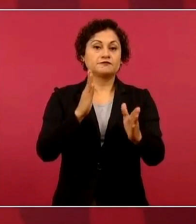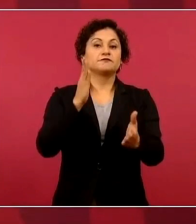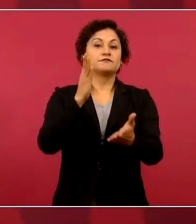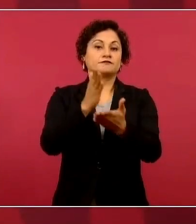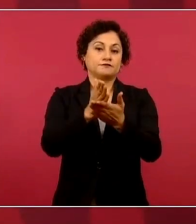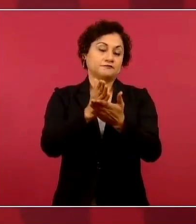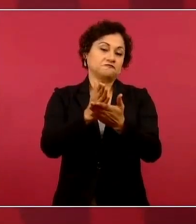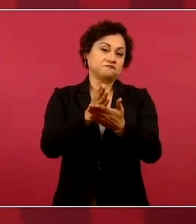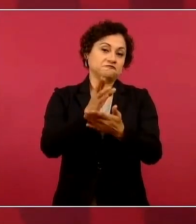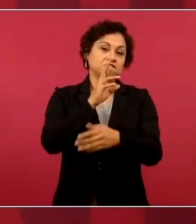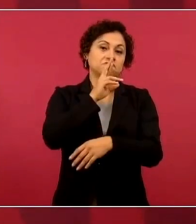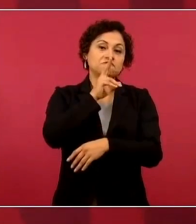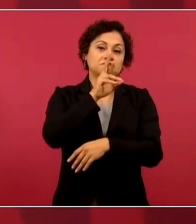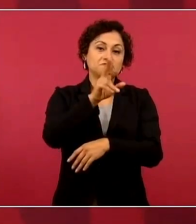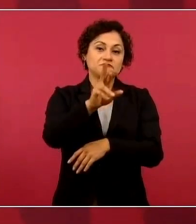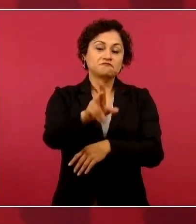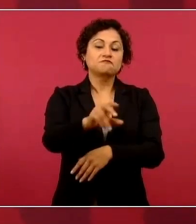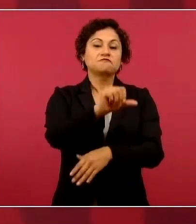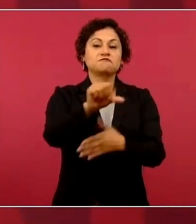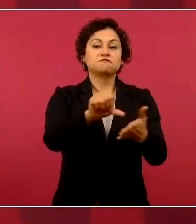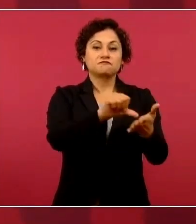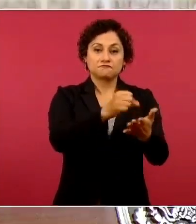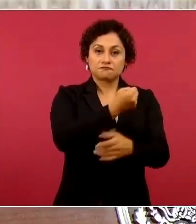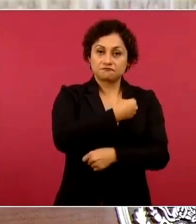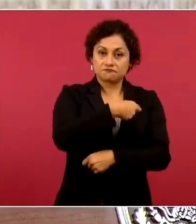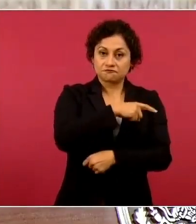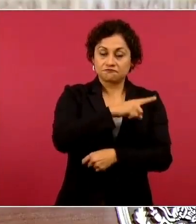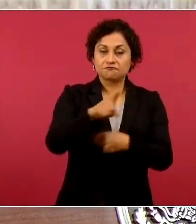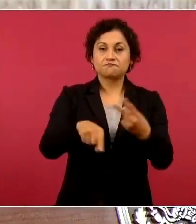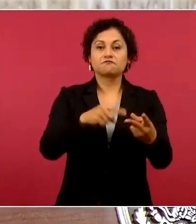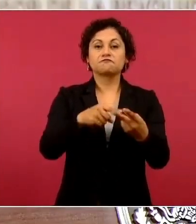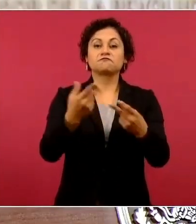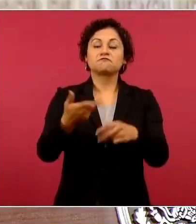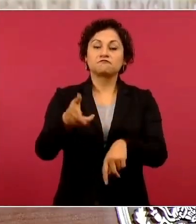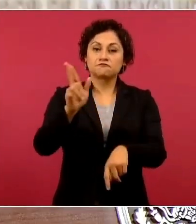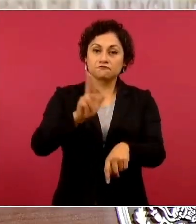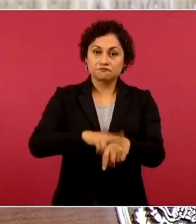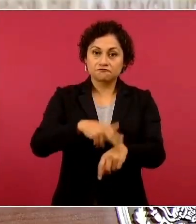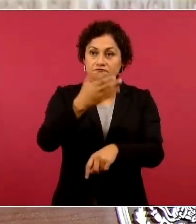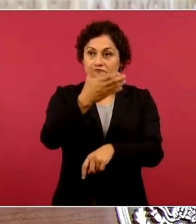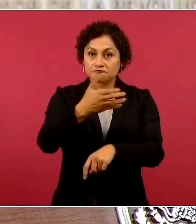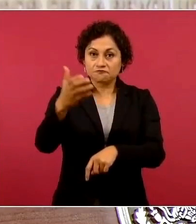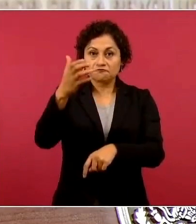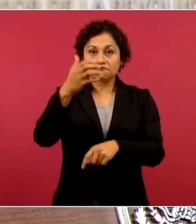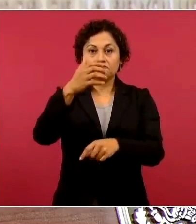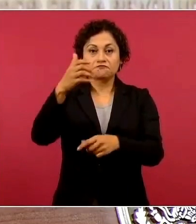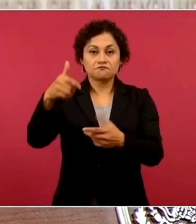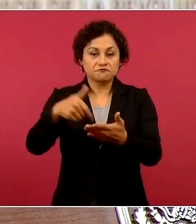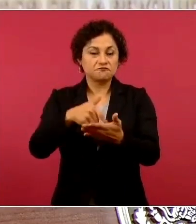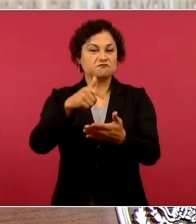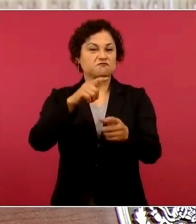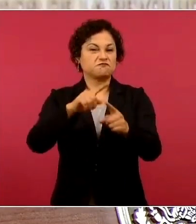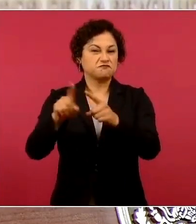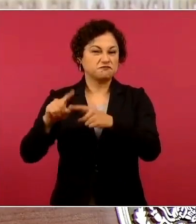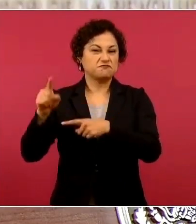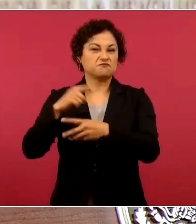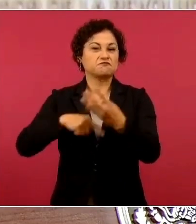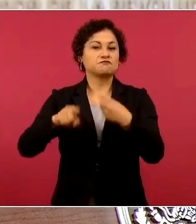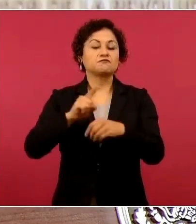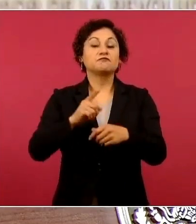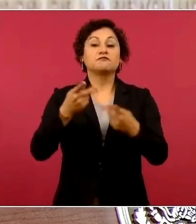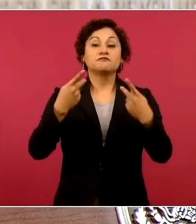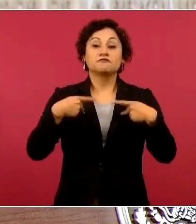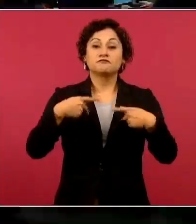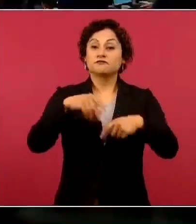en unidades médicas rurales, en hospitales, que se cuente con médicos, especialistas,